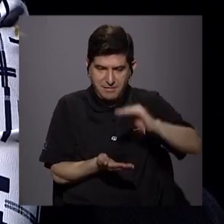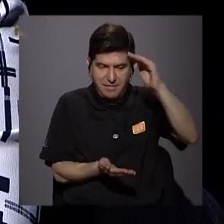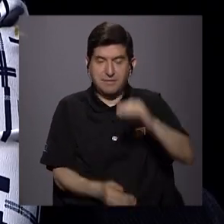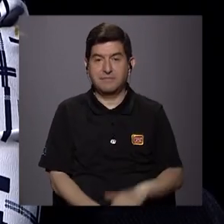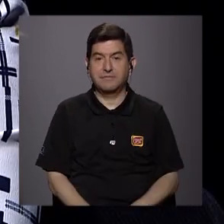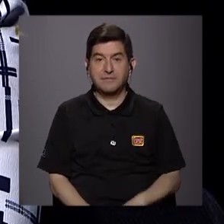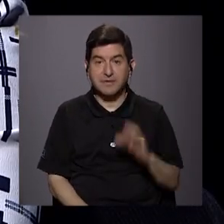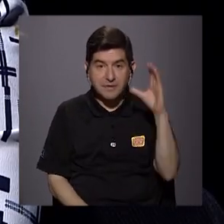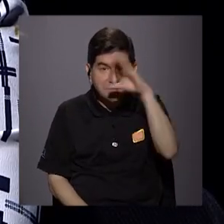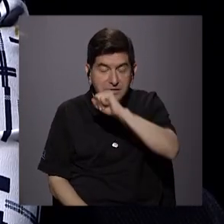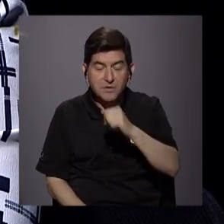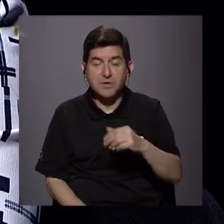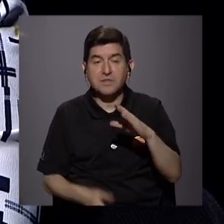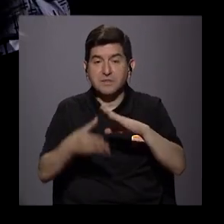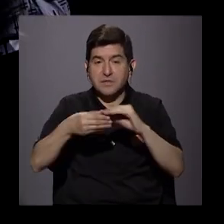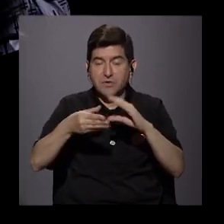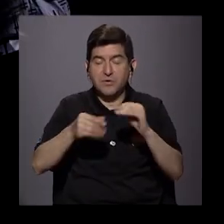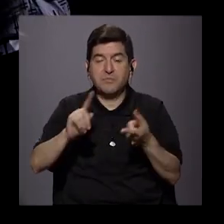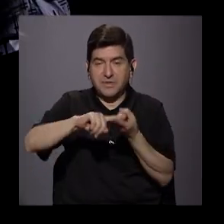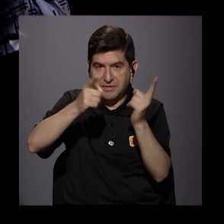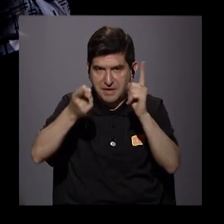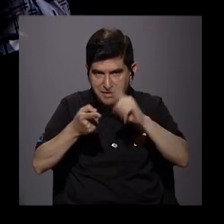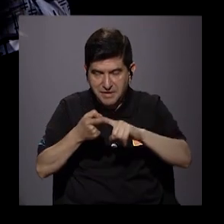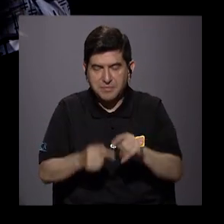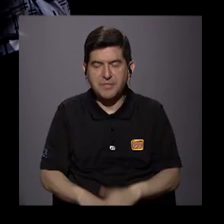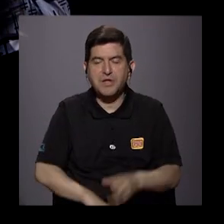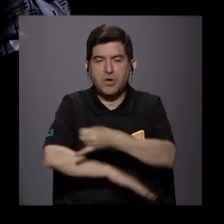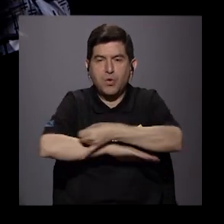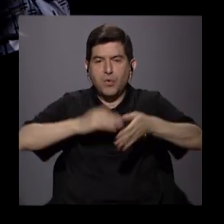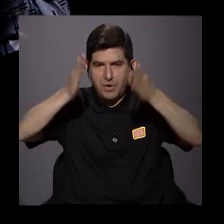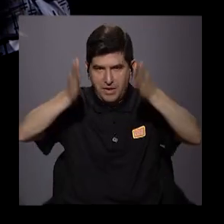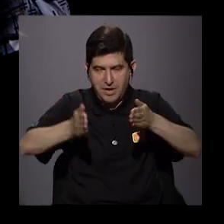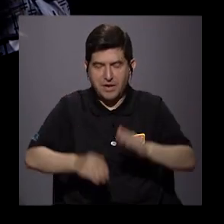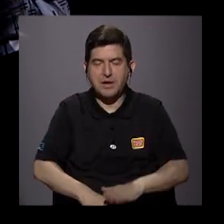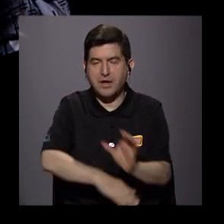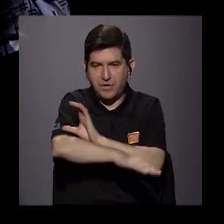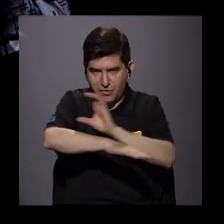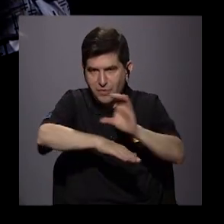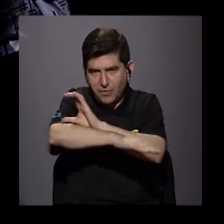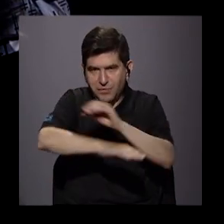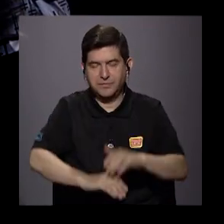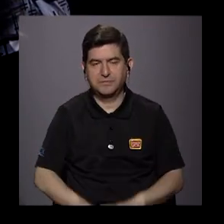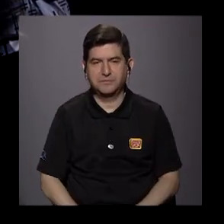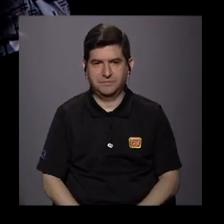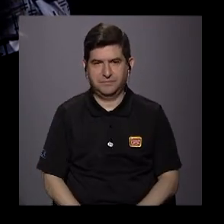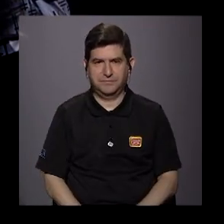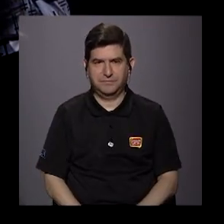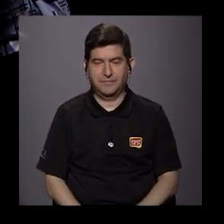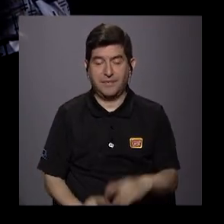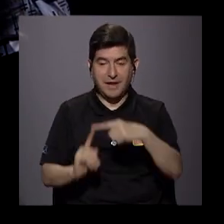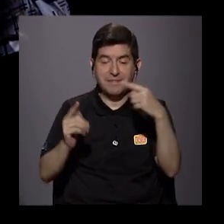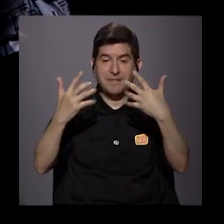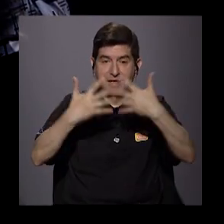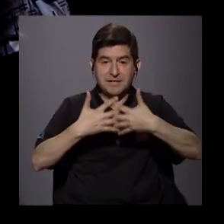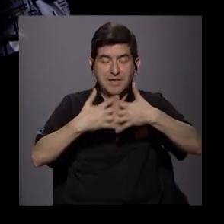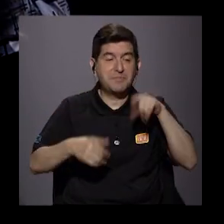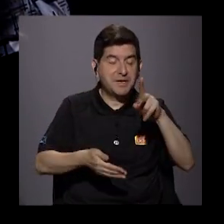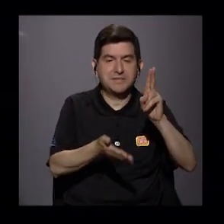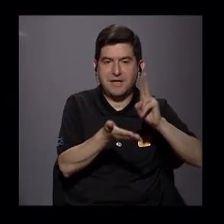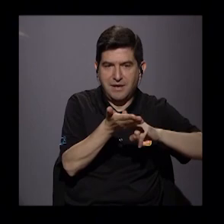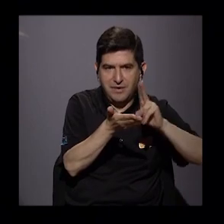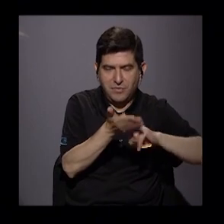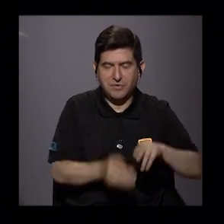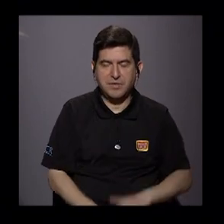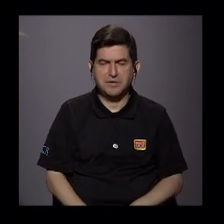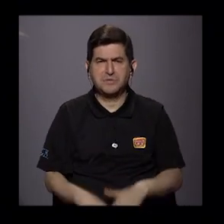Vea que inclusive recientemente me comentaba un amigo cercano que es ingeniero informático, como desde la empresa que le contrató a